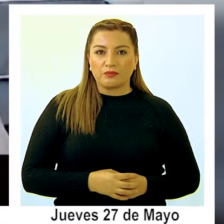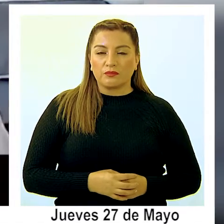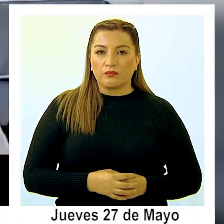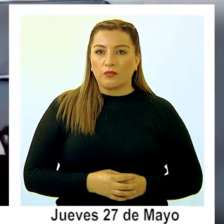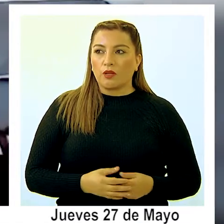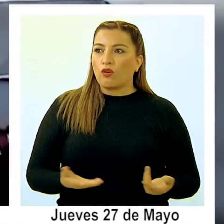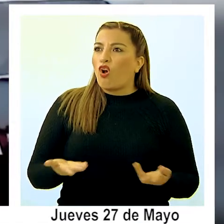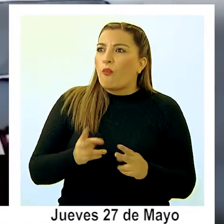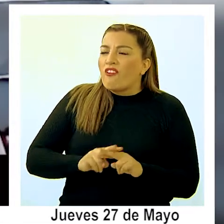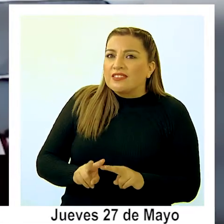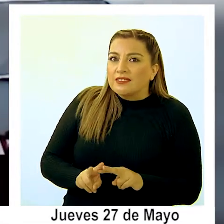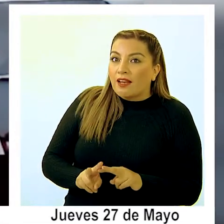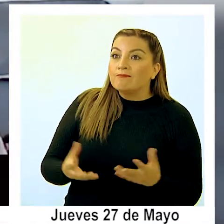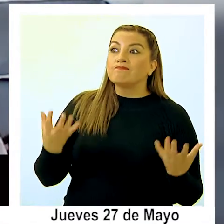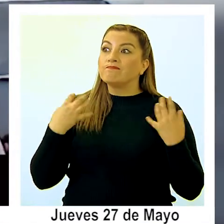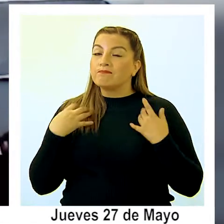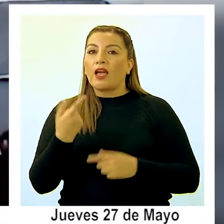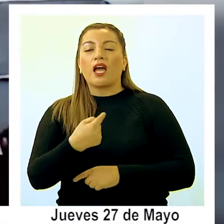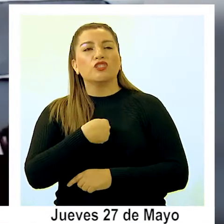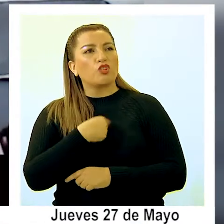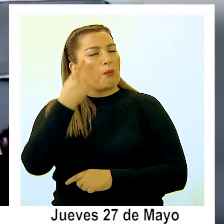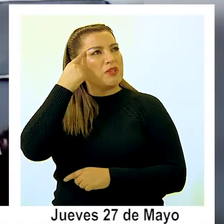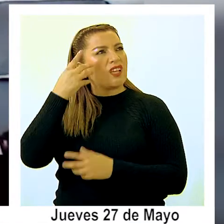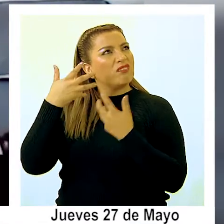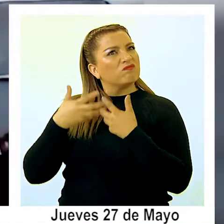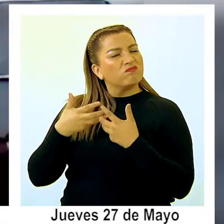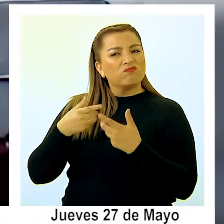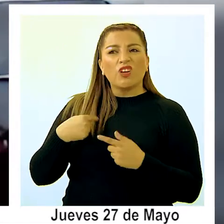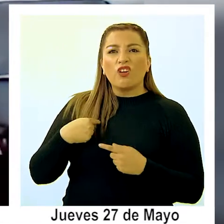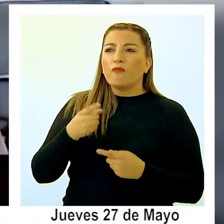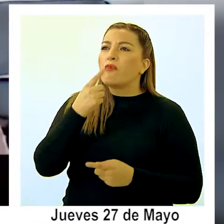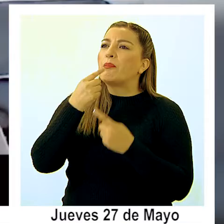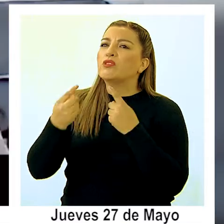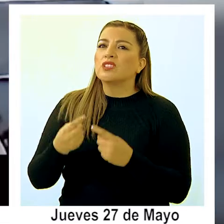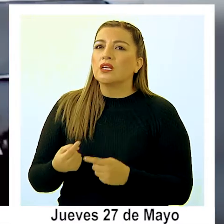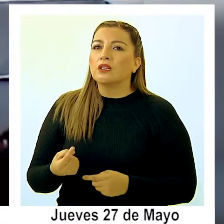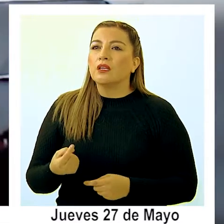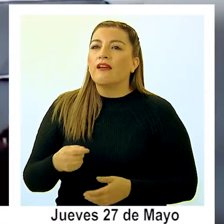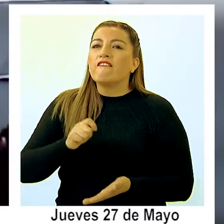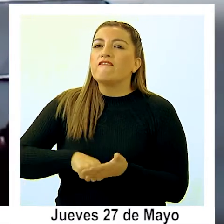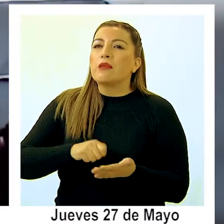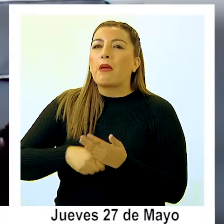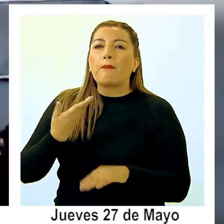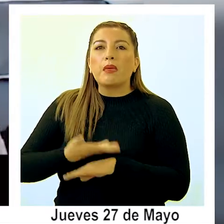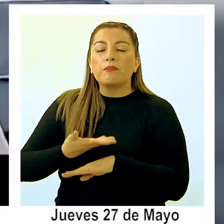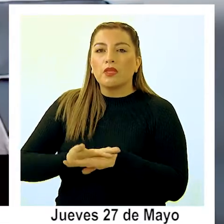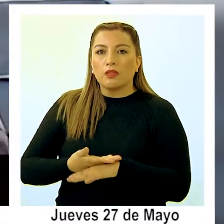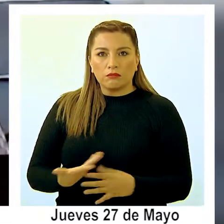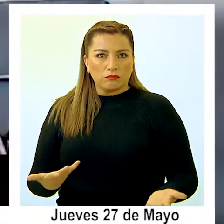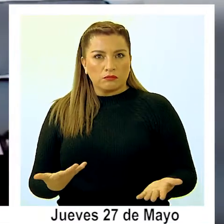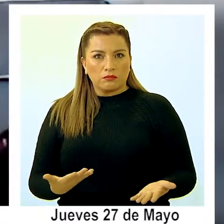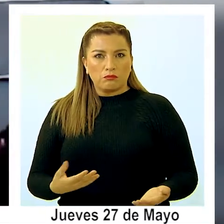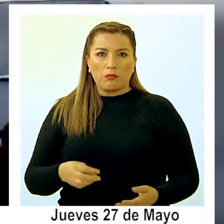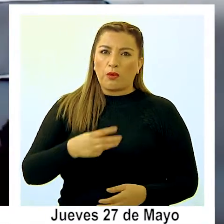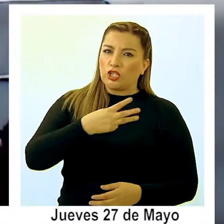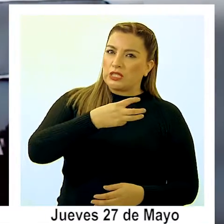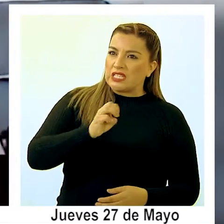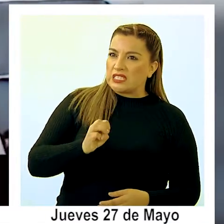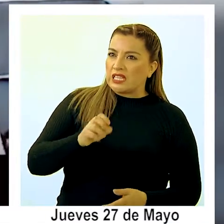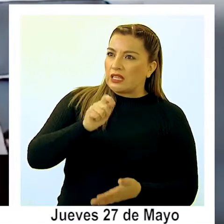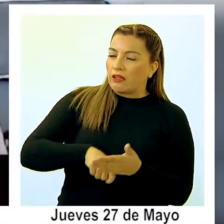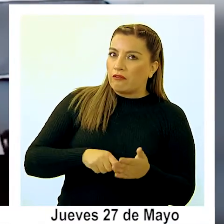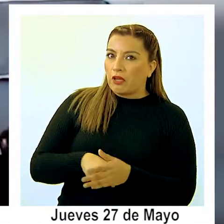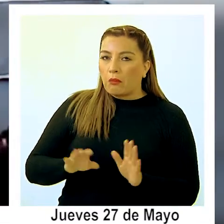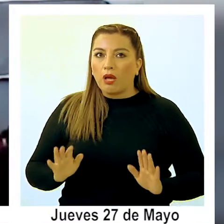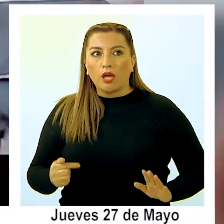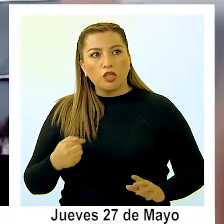¿Cómo no hacemos cargo? Entonces yo me puse a pensar y dije, voy a preguntar cuántas firmas me piden y me pedían como trescientas y tantas